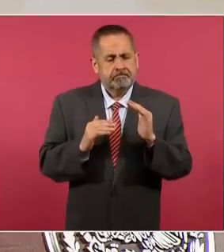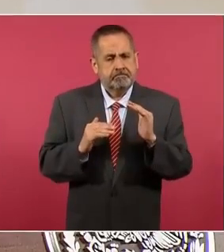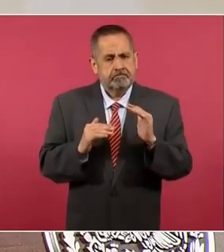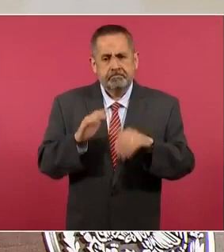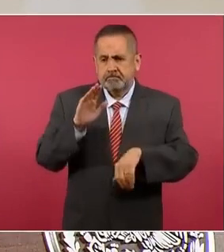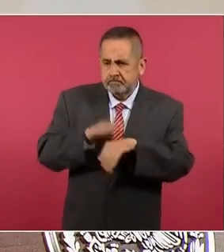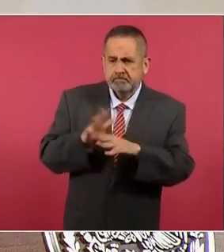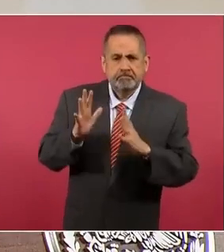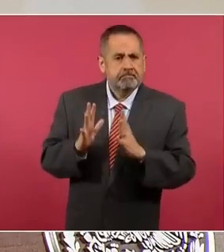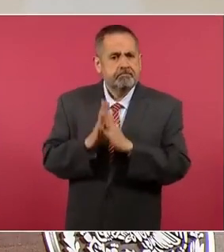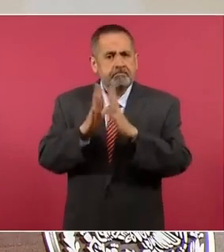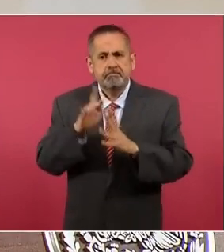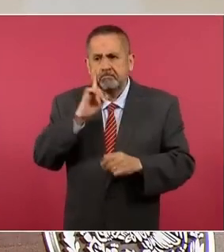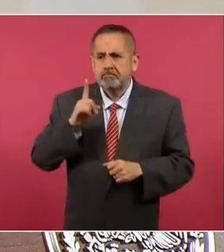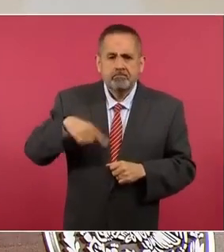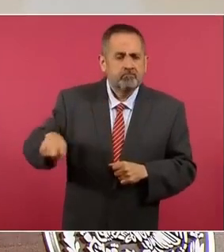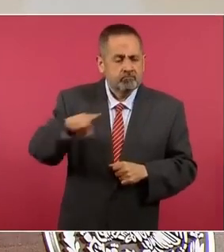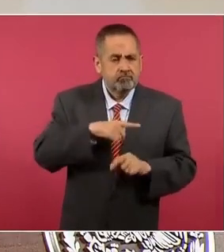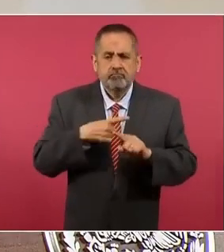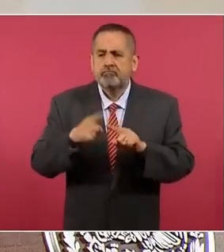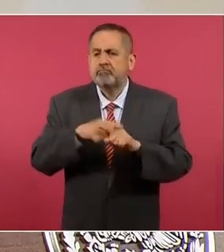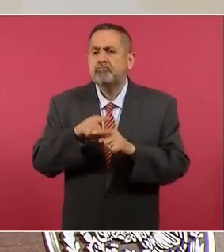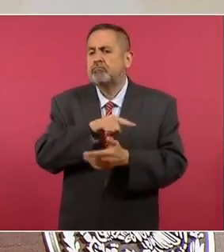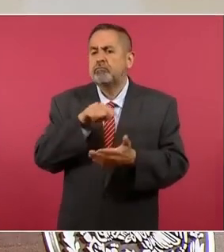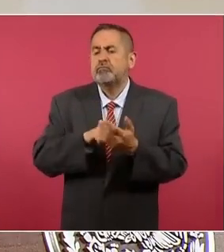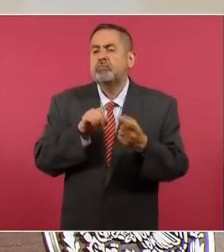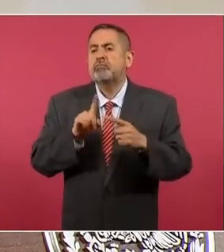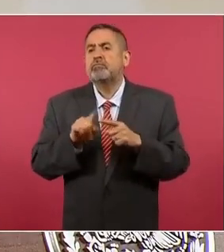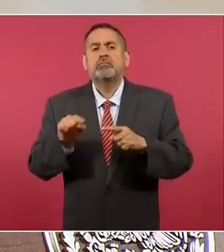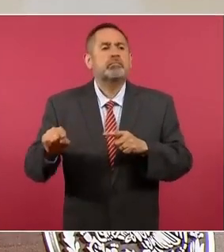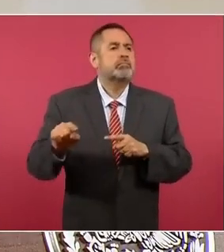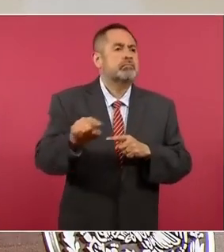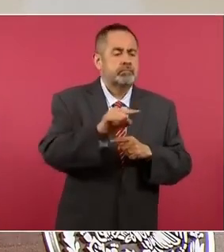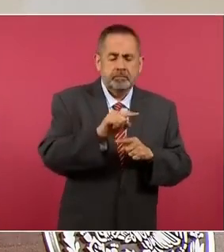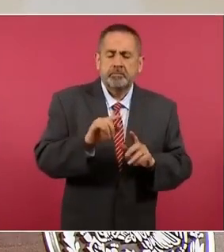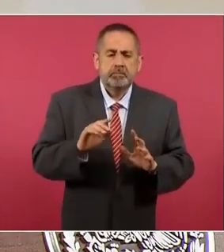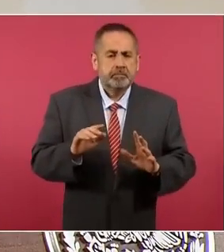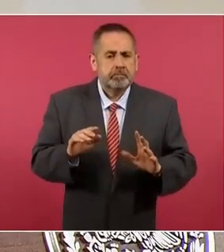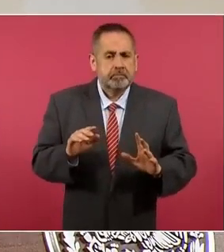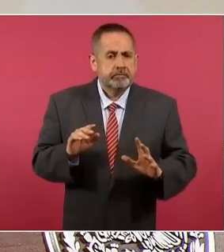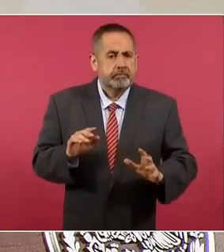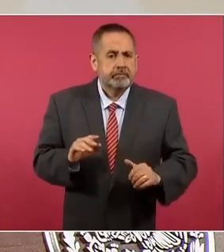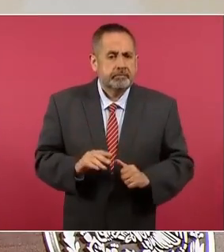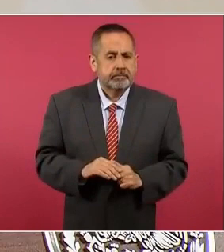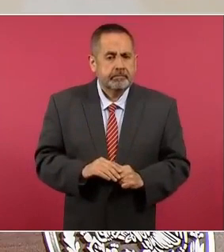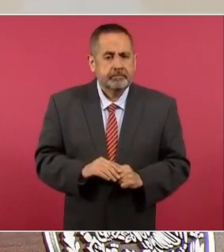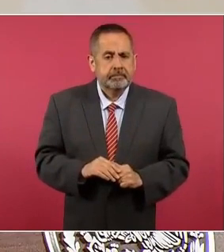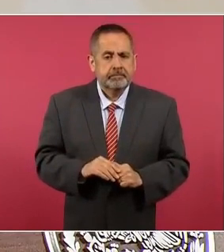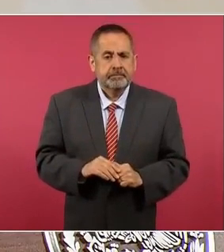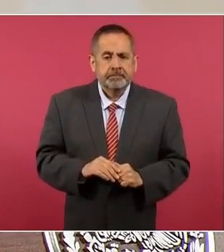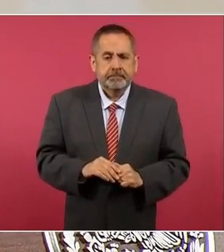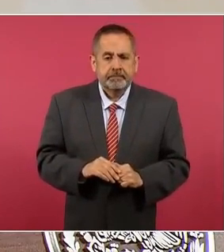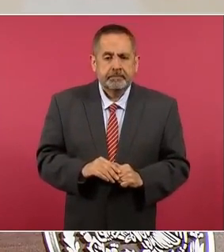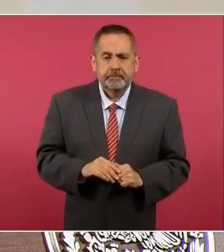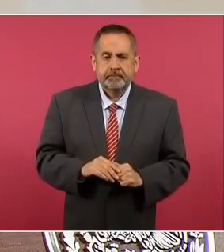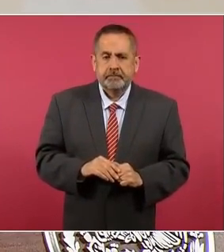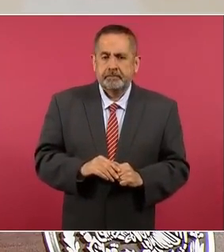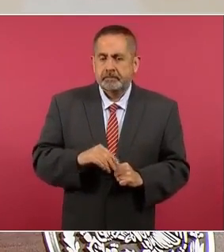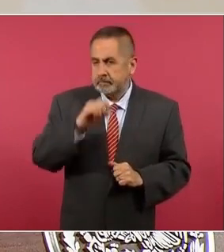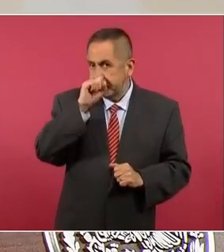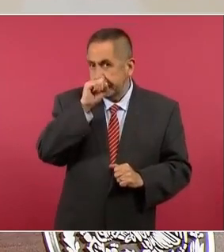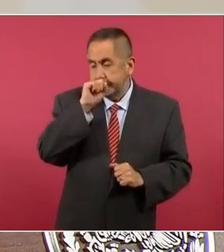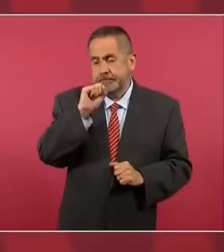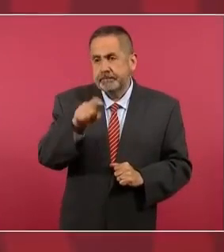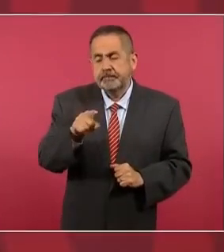participación de las mujeres en todas las áreas y además